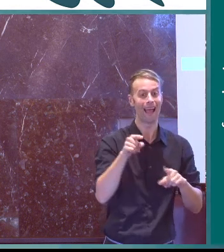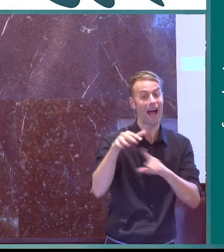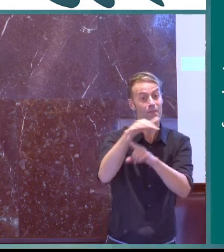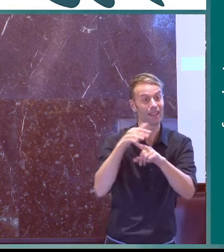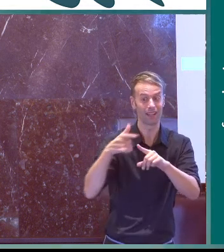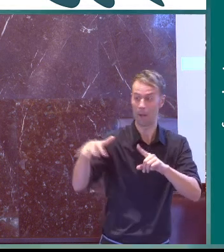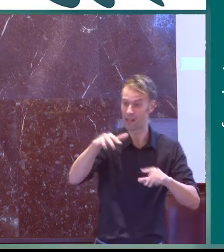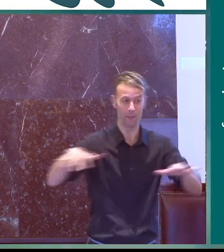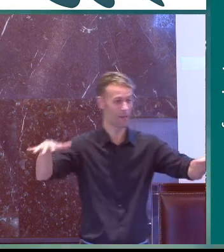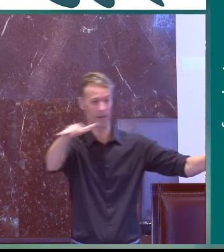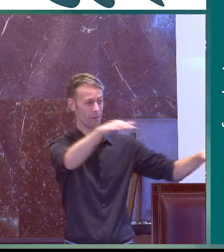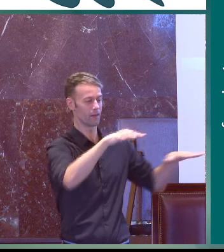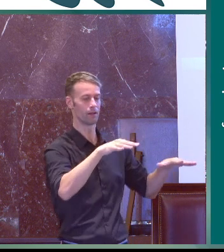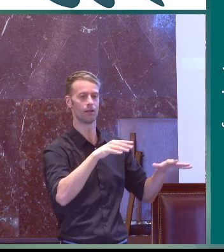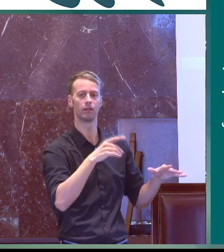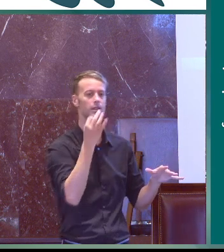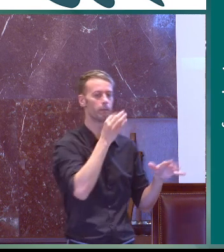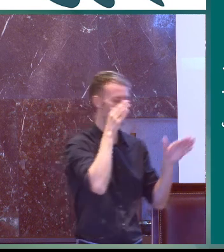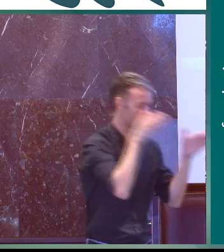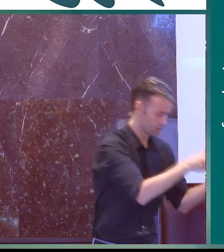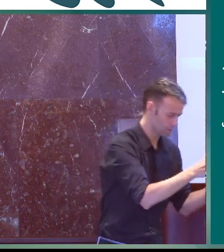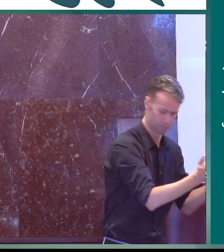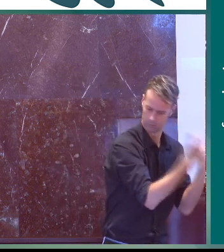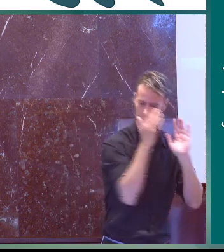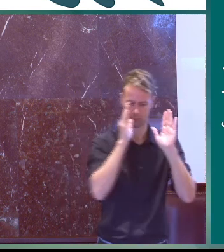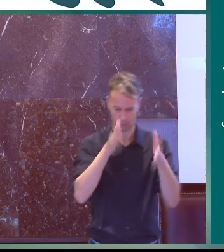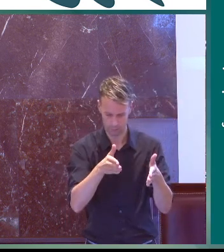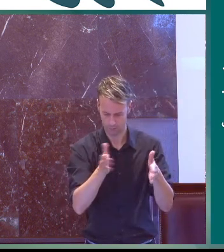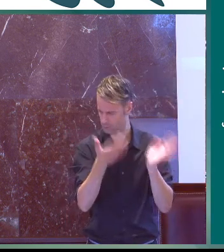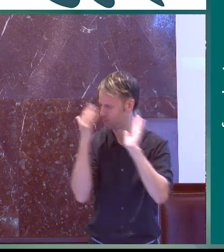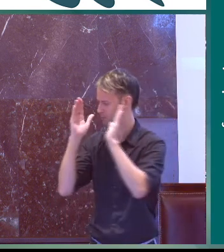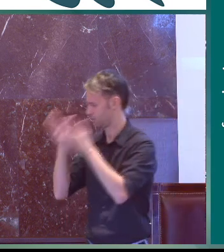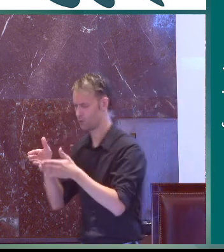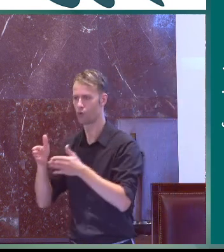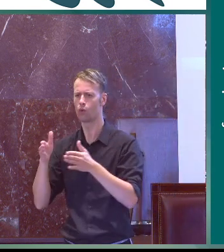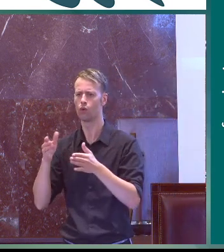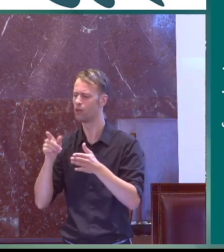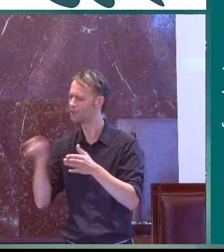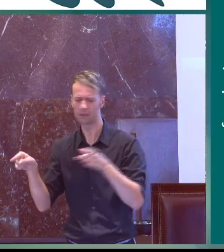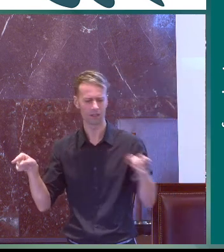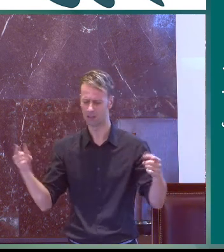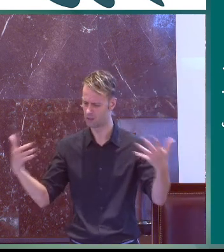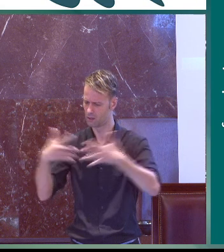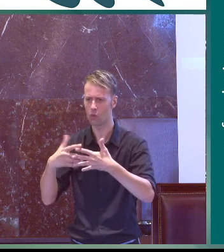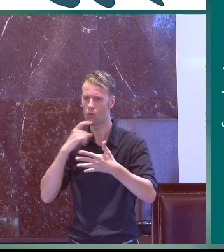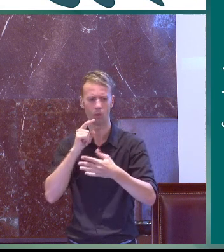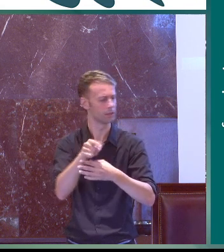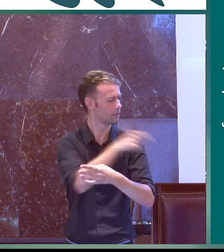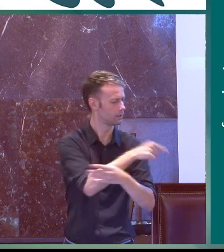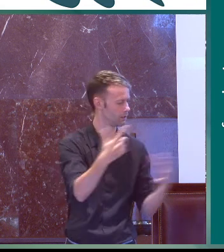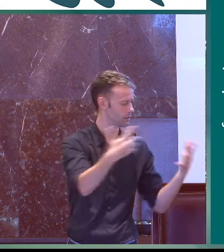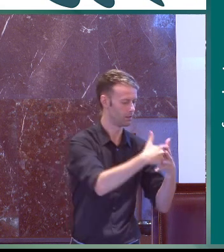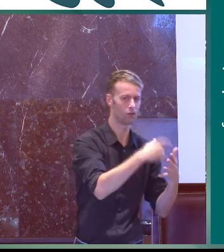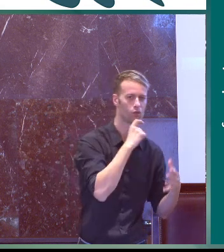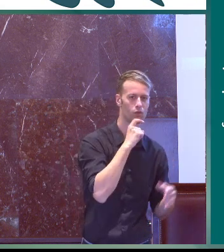independientemente de que el objetivo sea una persona sorda o una persona oyente cuál es la mejor forma de que esos ambientes se correlacionen se